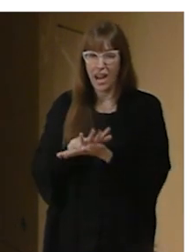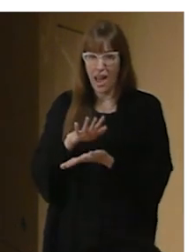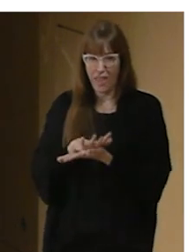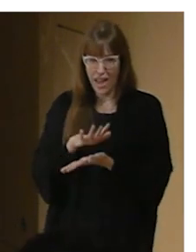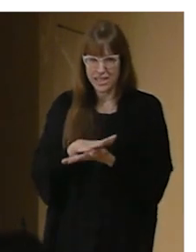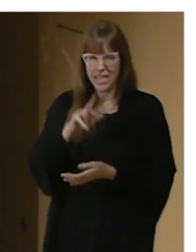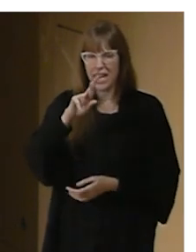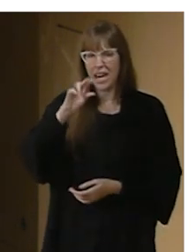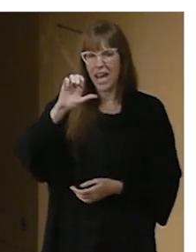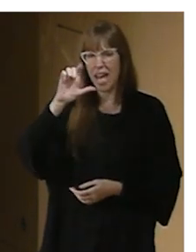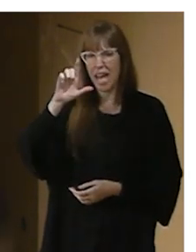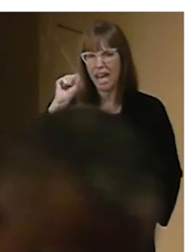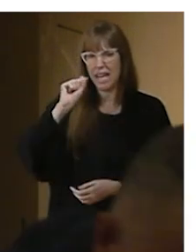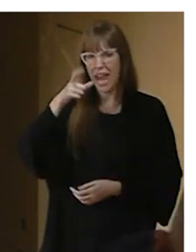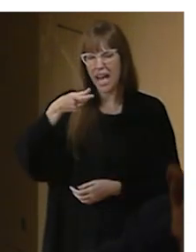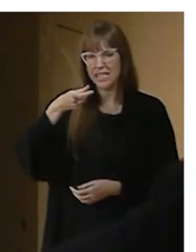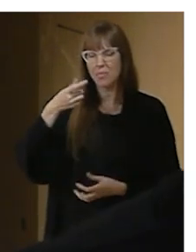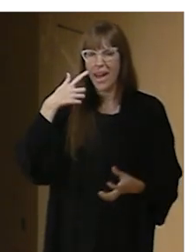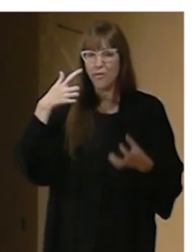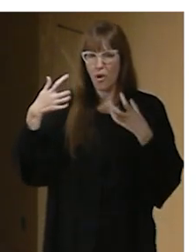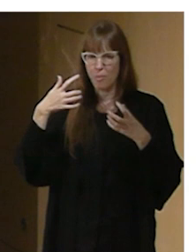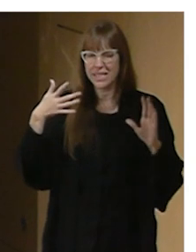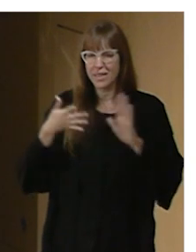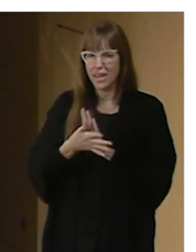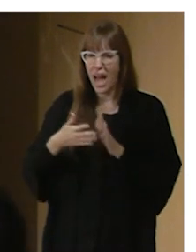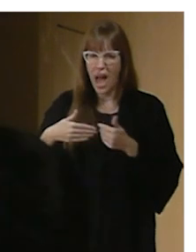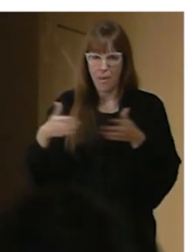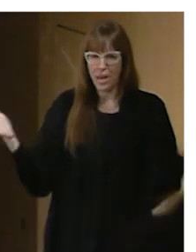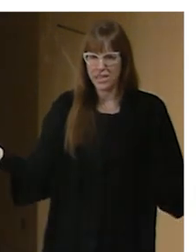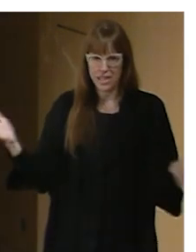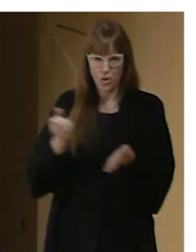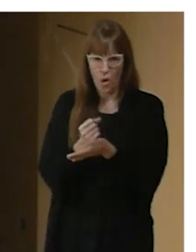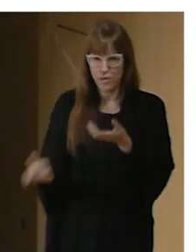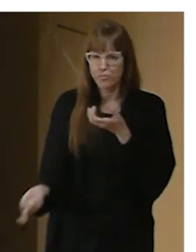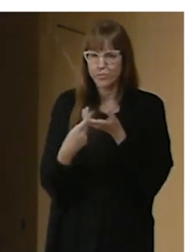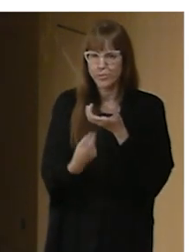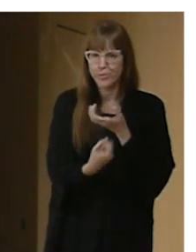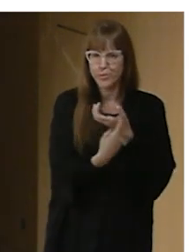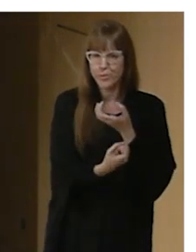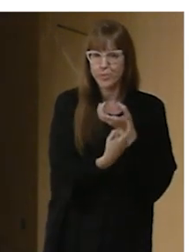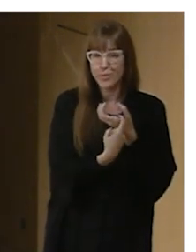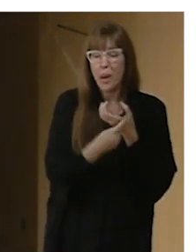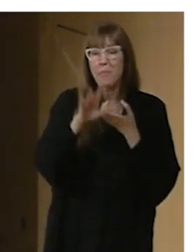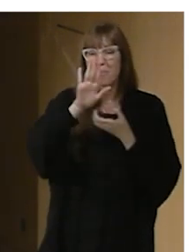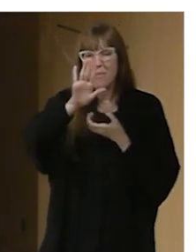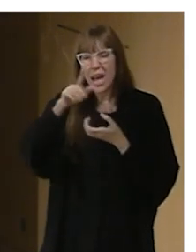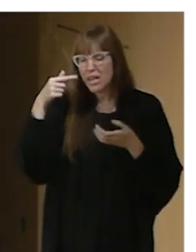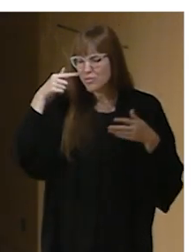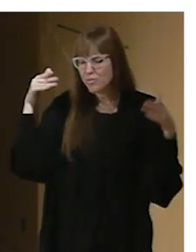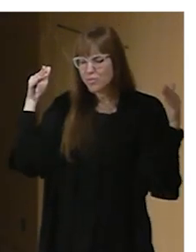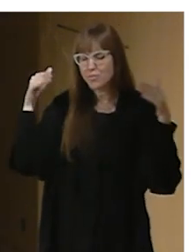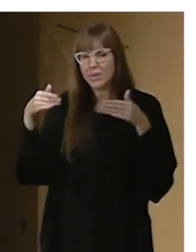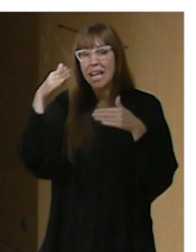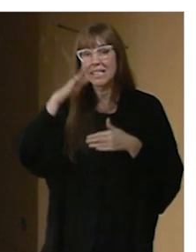las funciones relajadas están abiertas a todo el mundo pero ayudan especialmente a los niños con necesidades adicionales están diseñadas